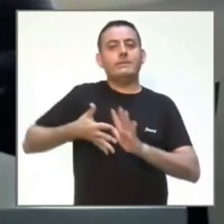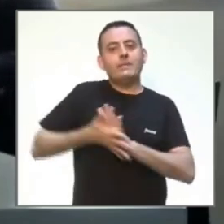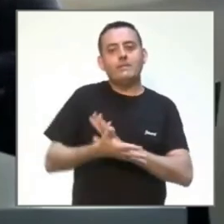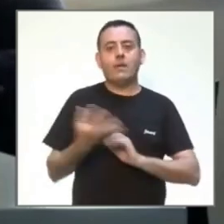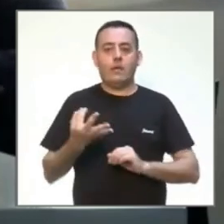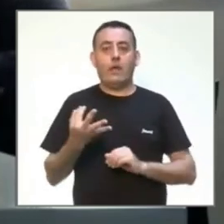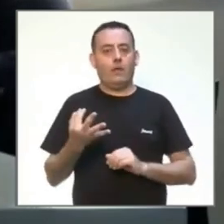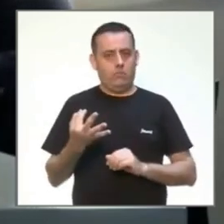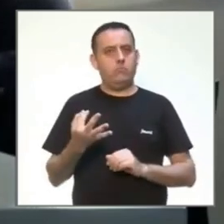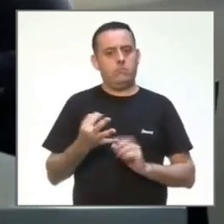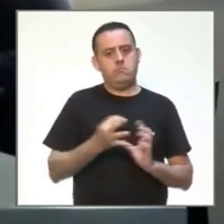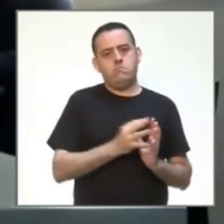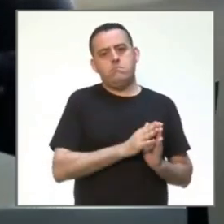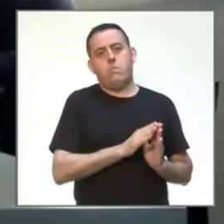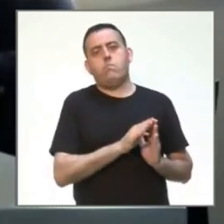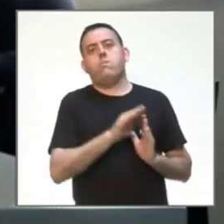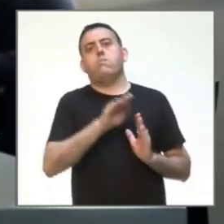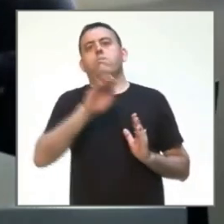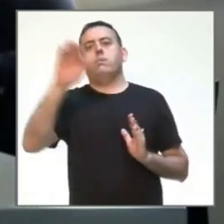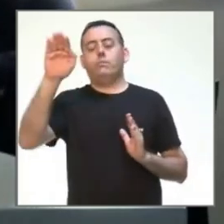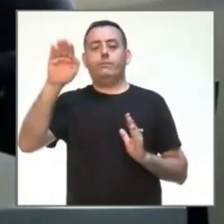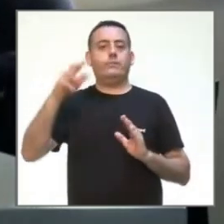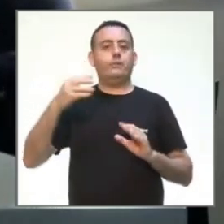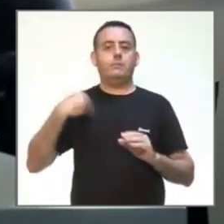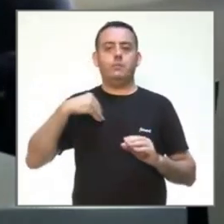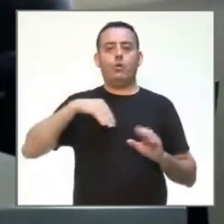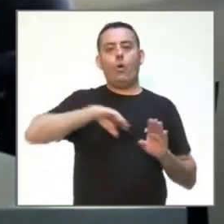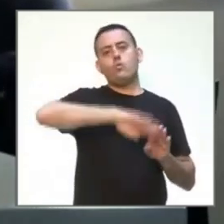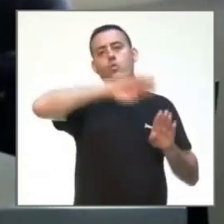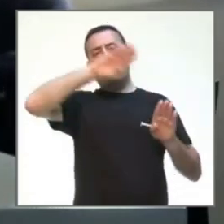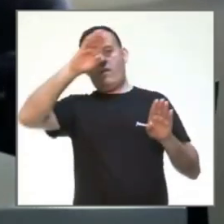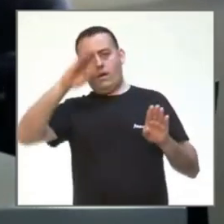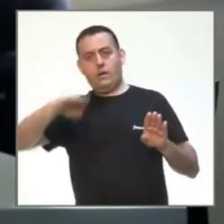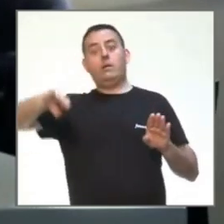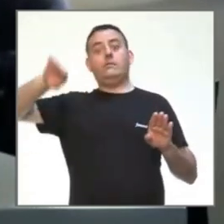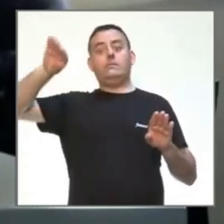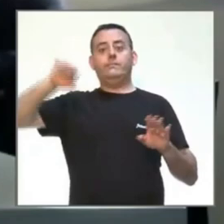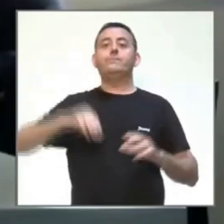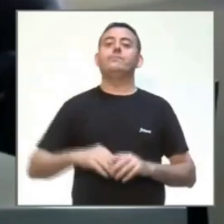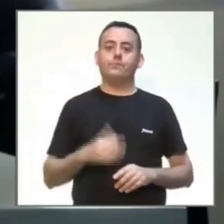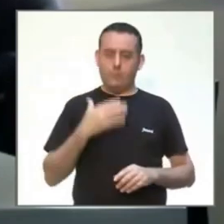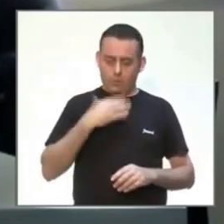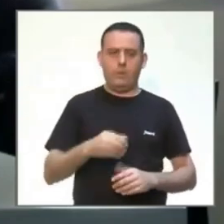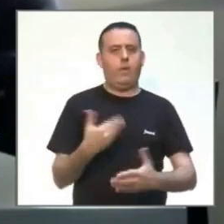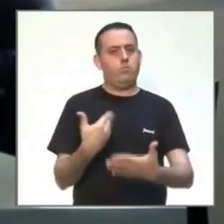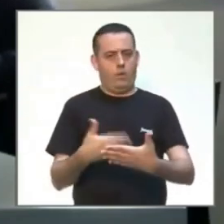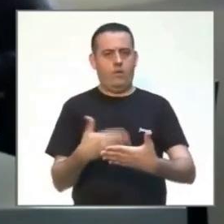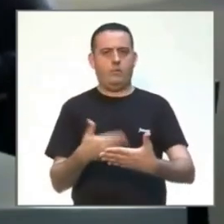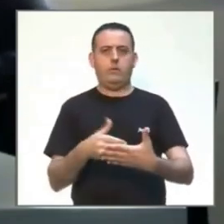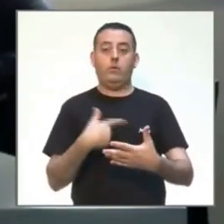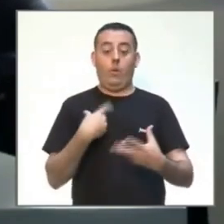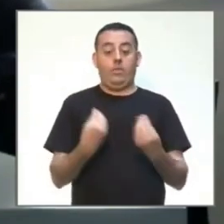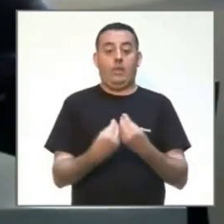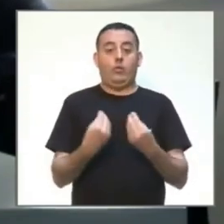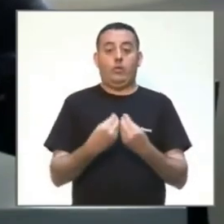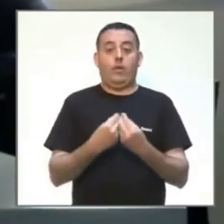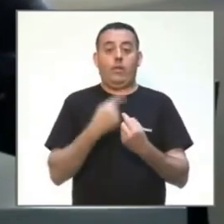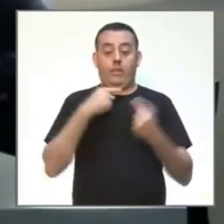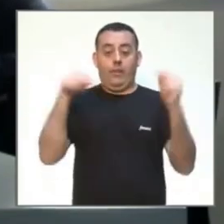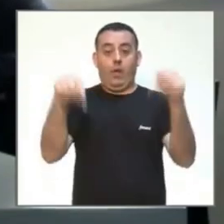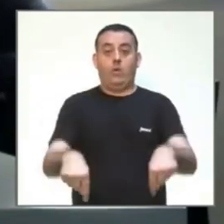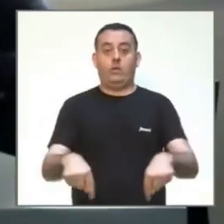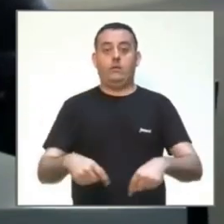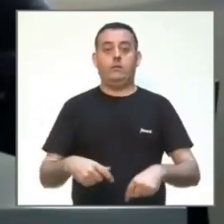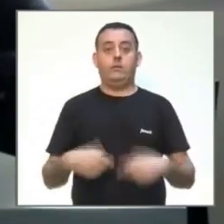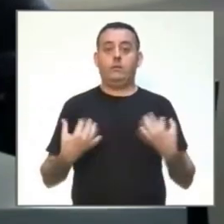y que nos sirve para predecir la curva que está saliendo y además con datos casi del día, del momento, porque